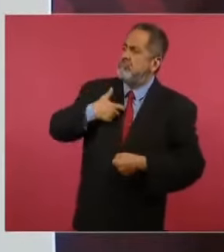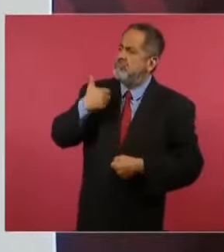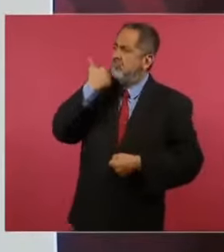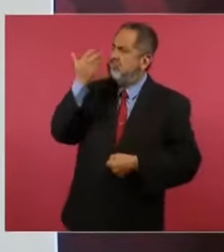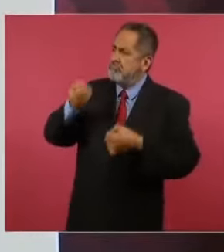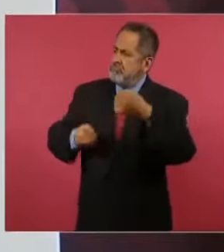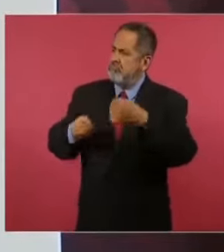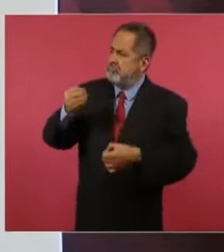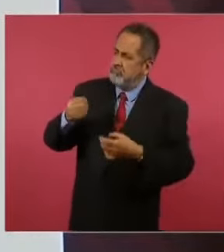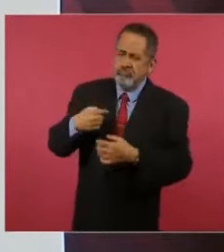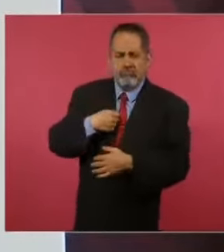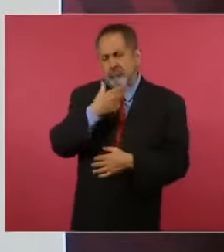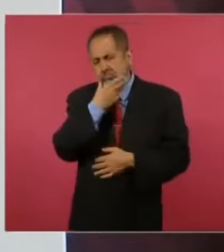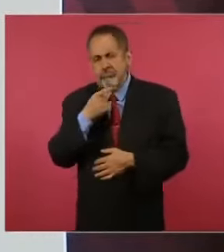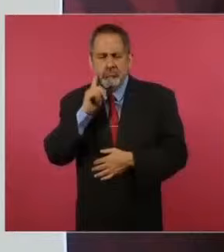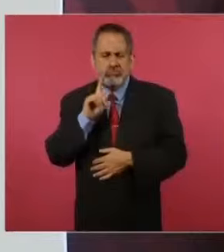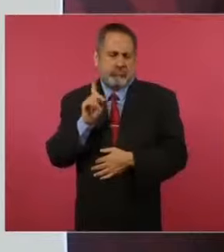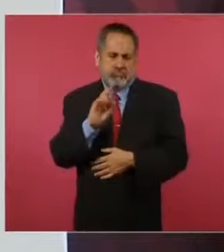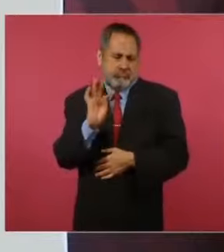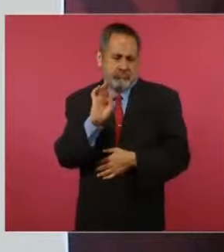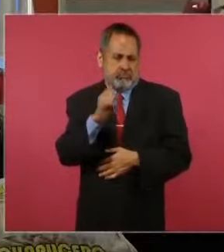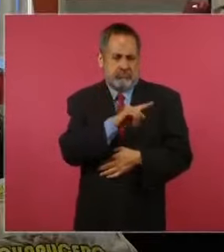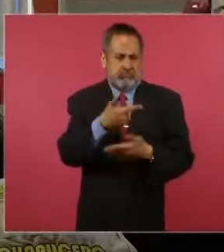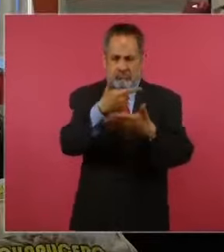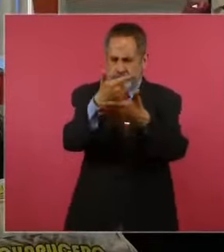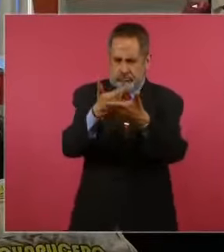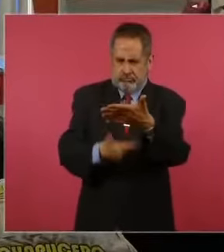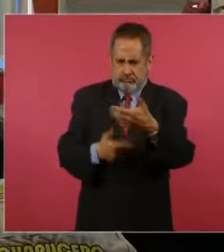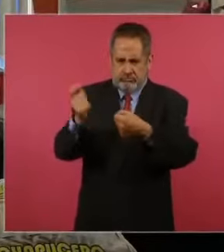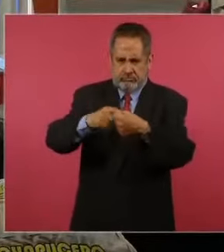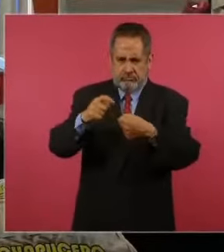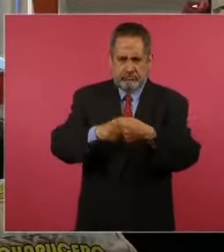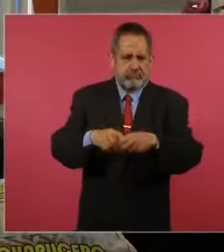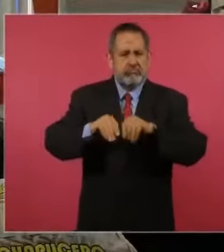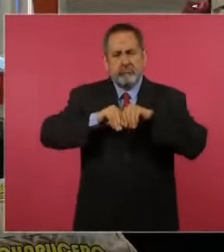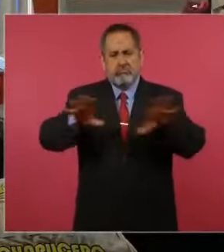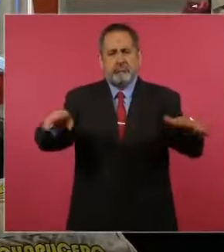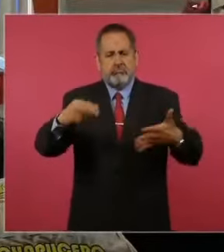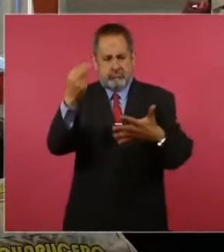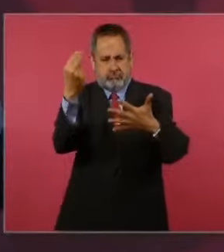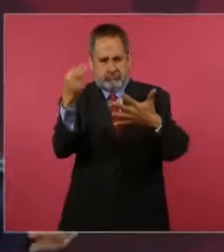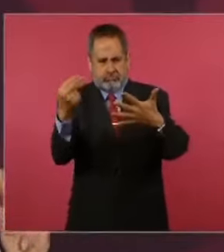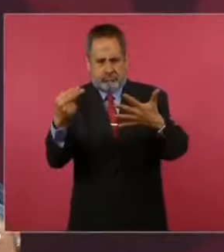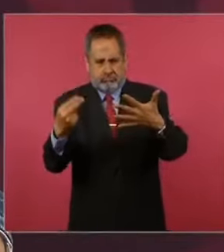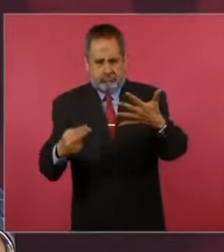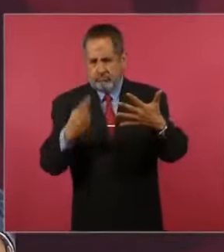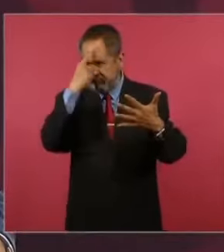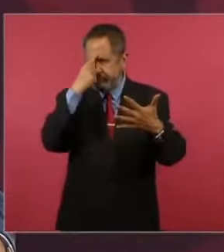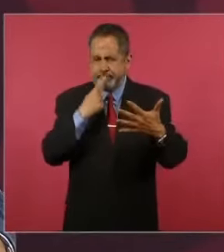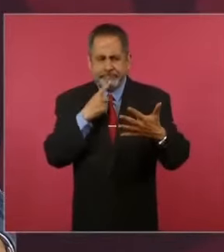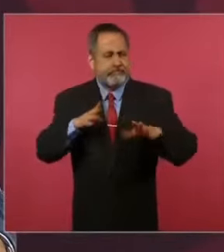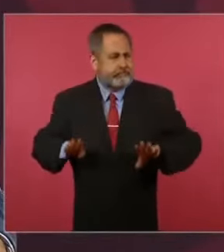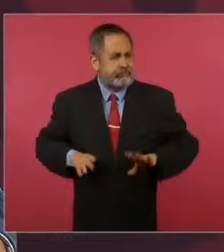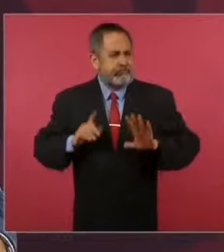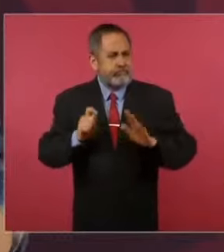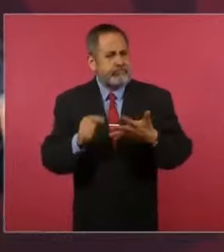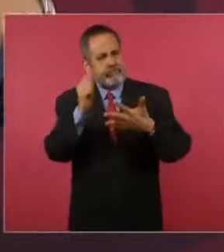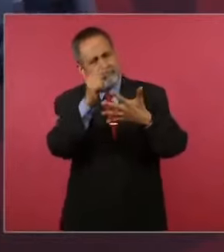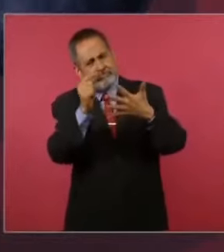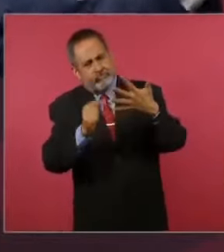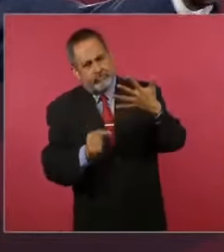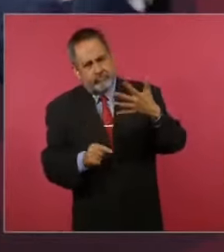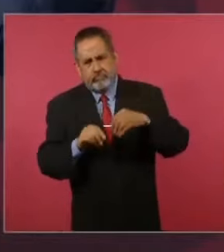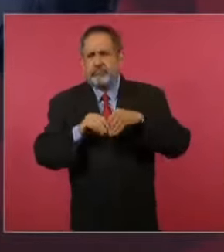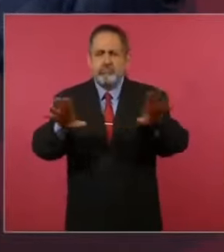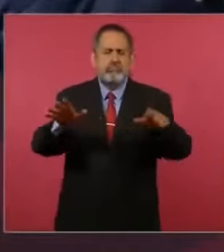se da a conocer quiénes son. Hay